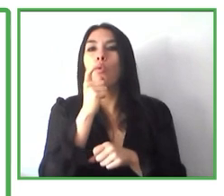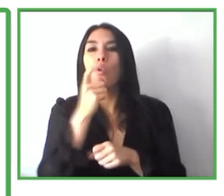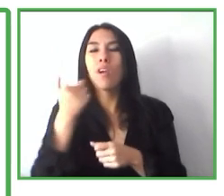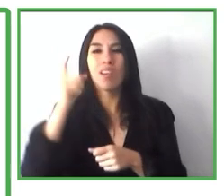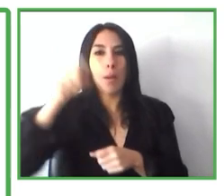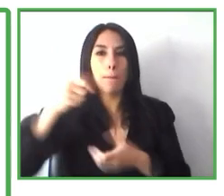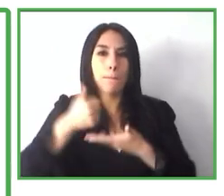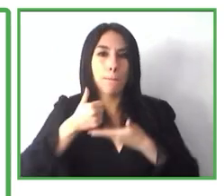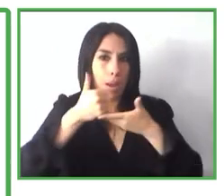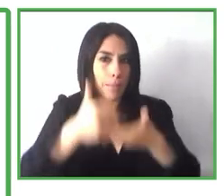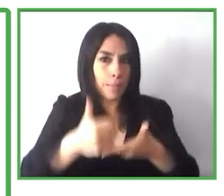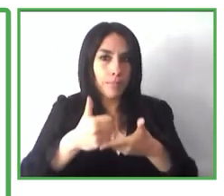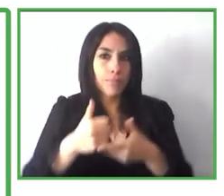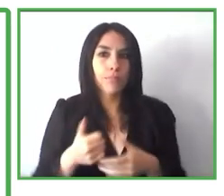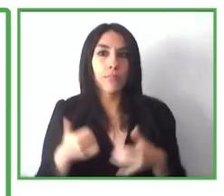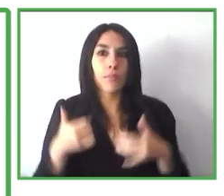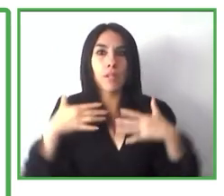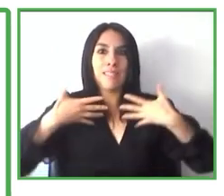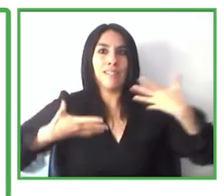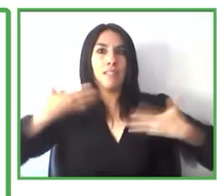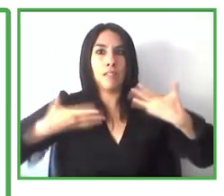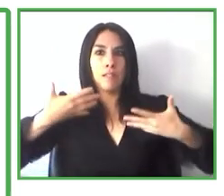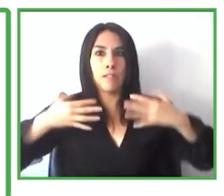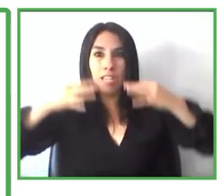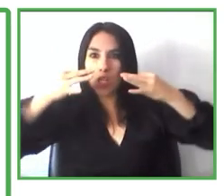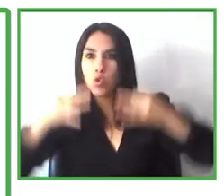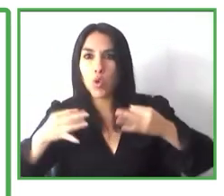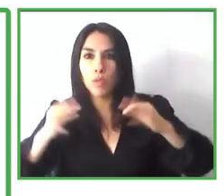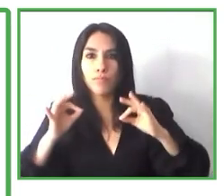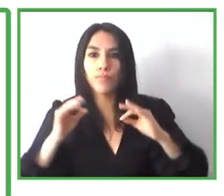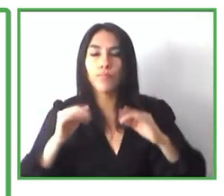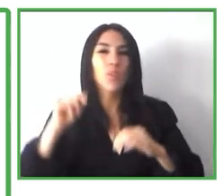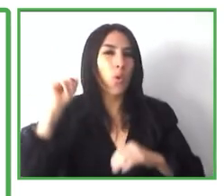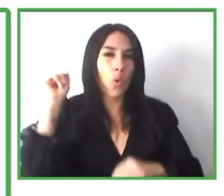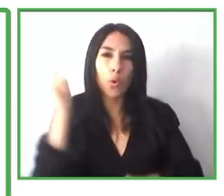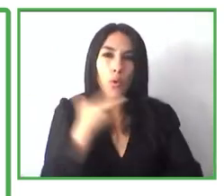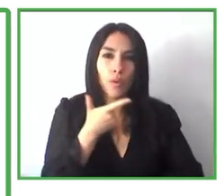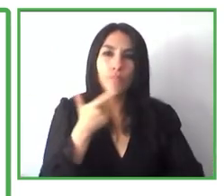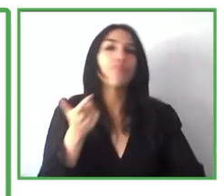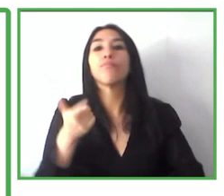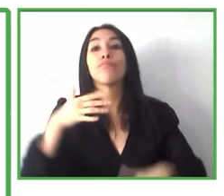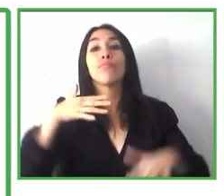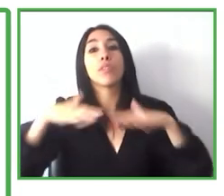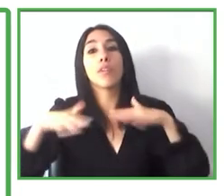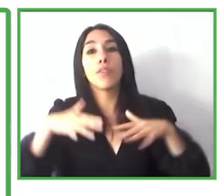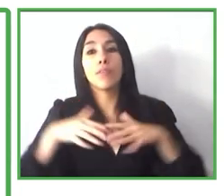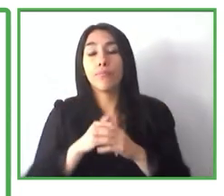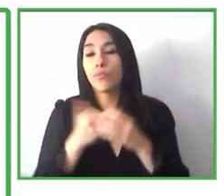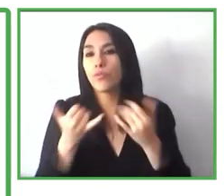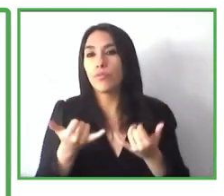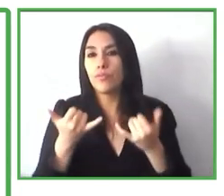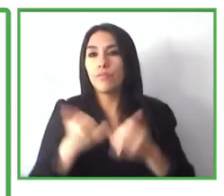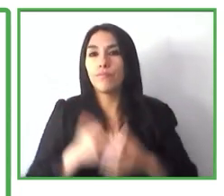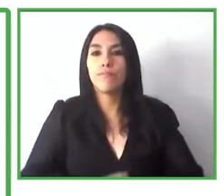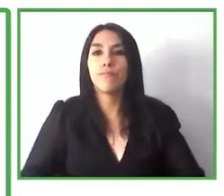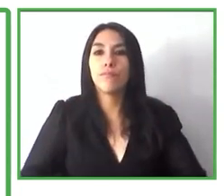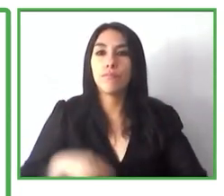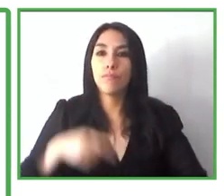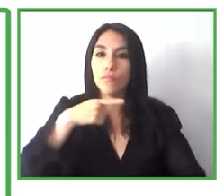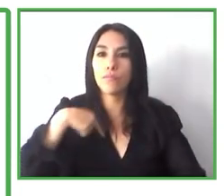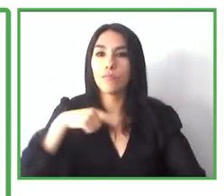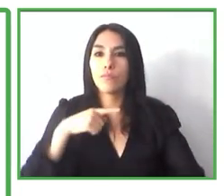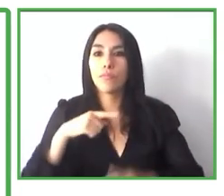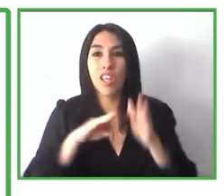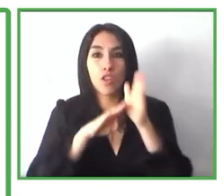es la clave de todo. En el servicio, ahora hemos estado desarrollando un nuevo proyecto que